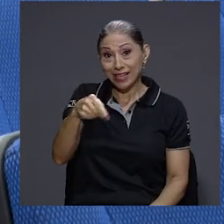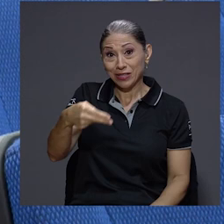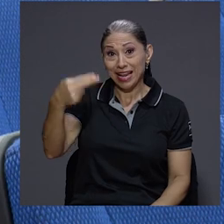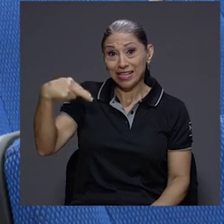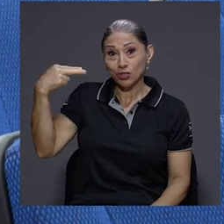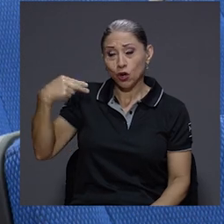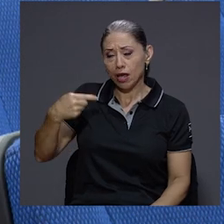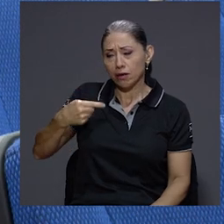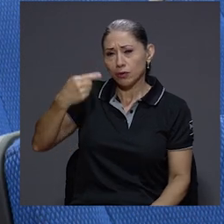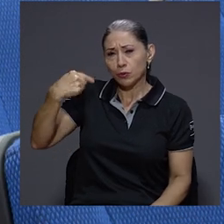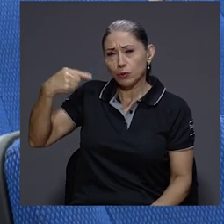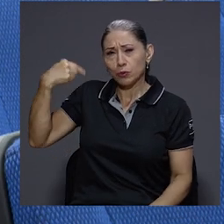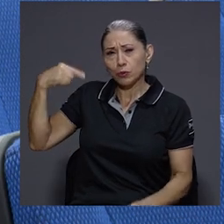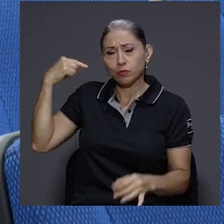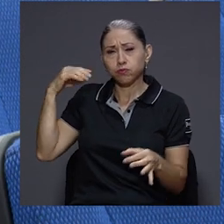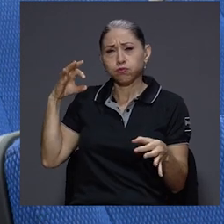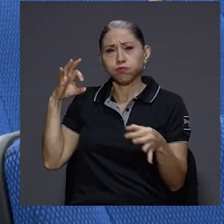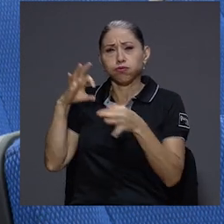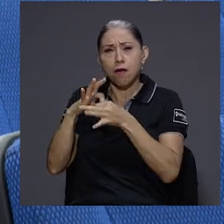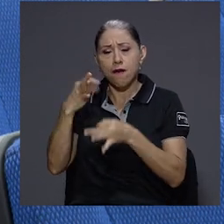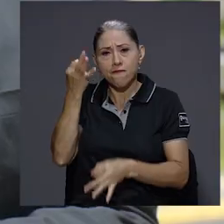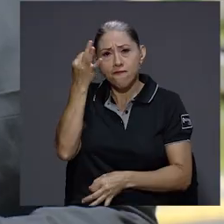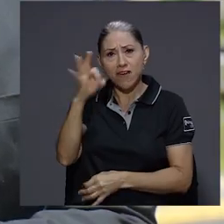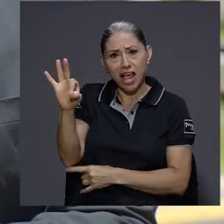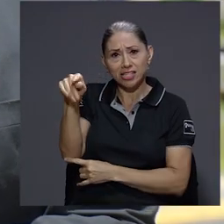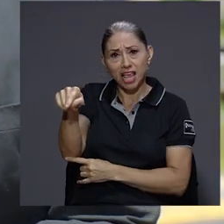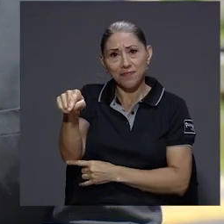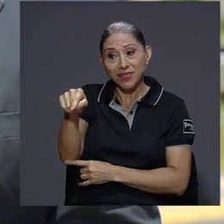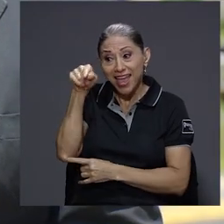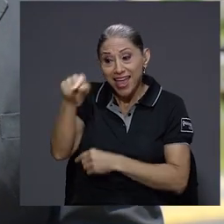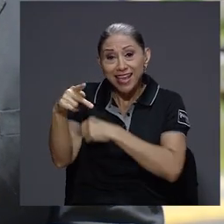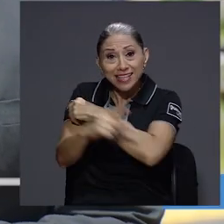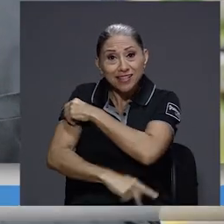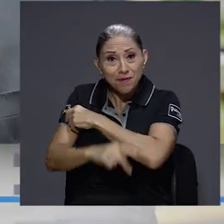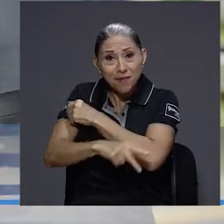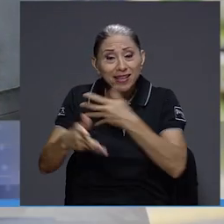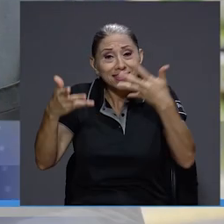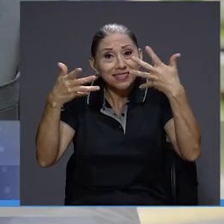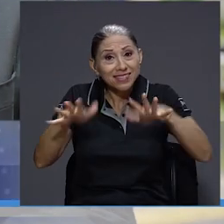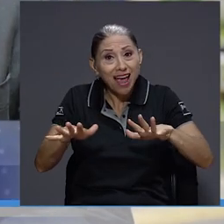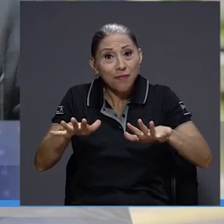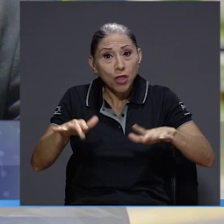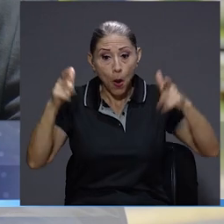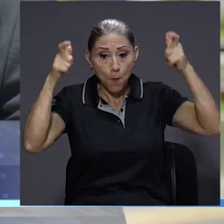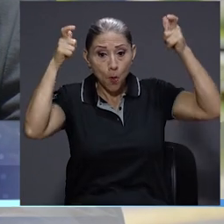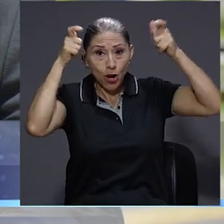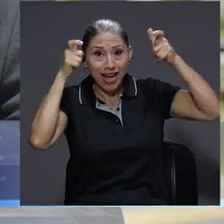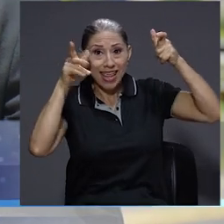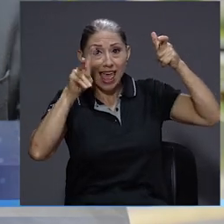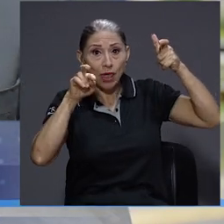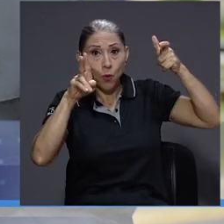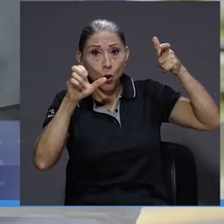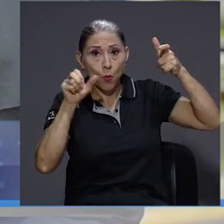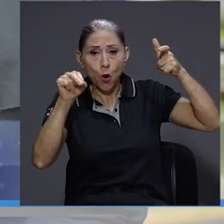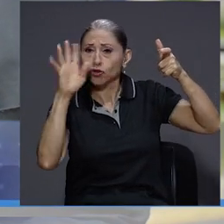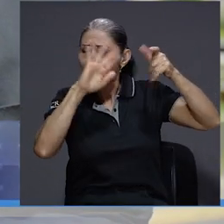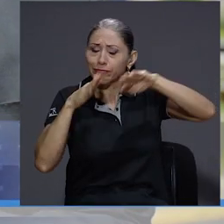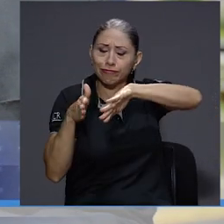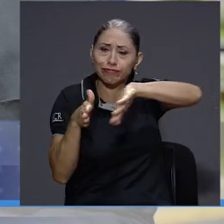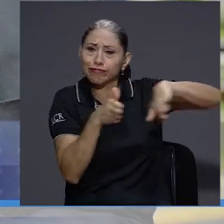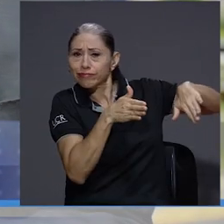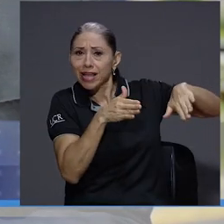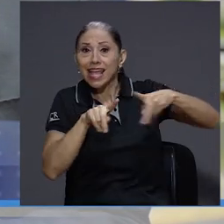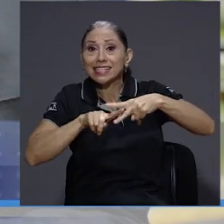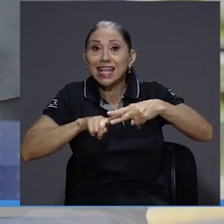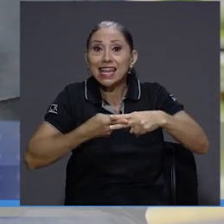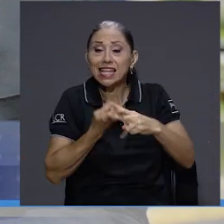devuelve a Francia y es precisamente en esa nación donde provoca la caída, el colapso de la monarquía de los Borbones, se inicia el movimiento